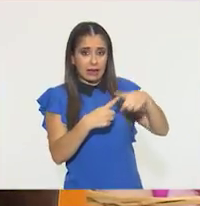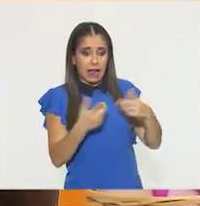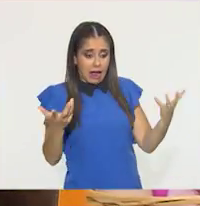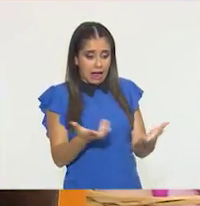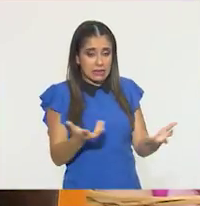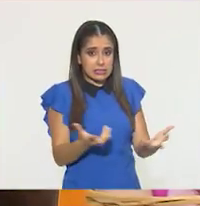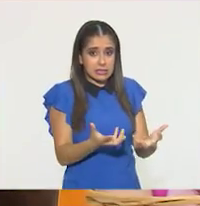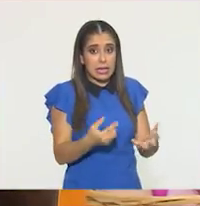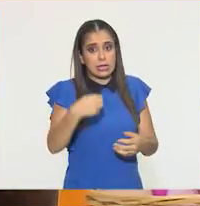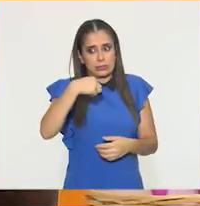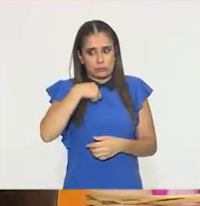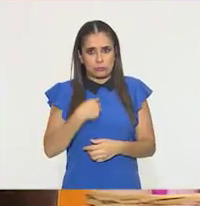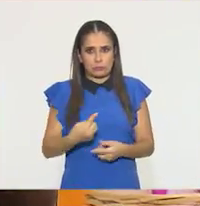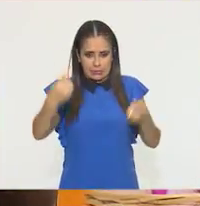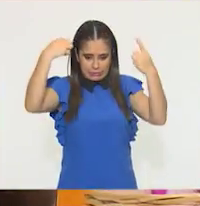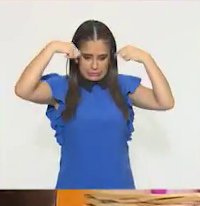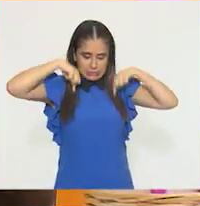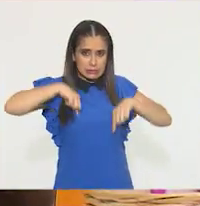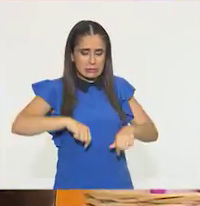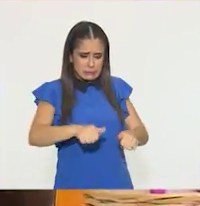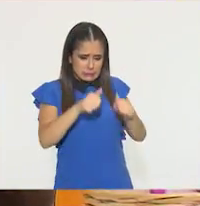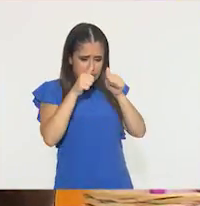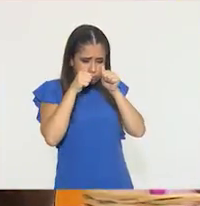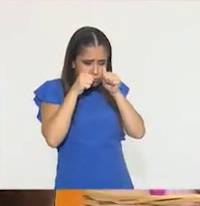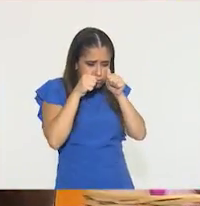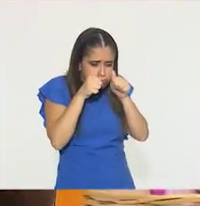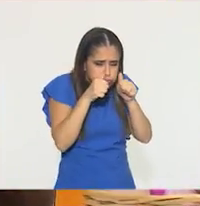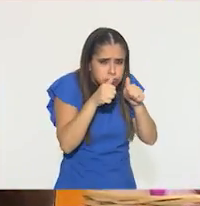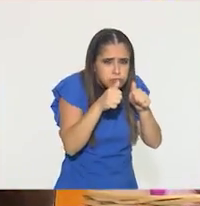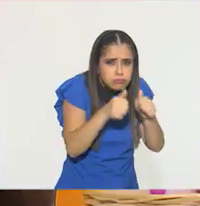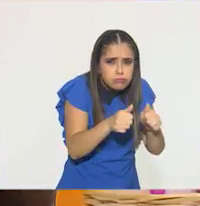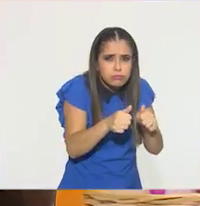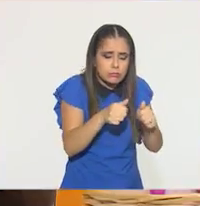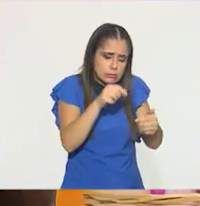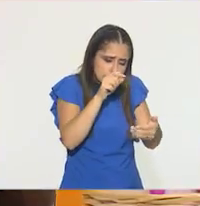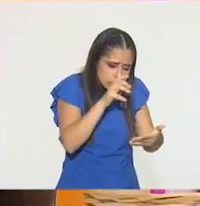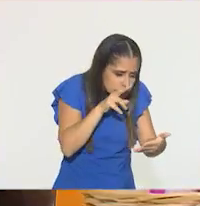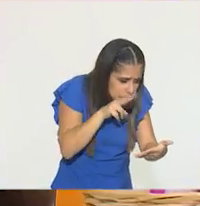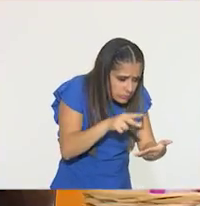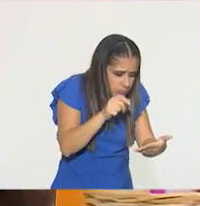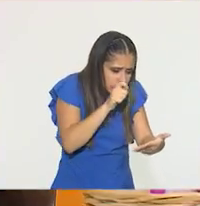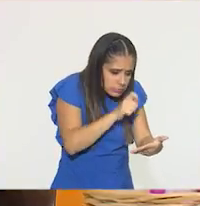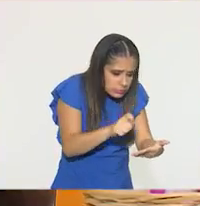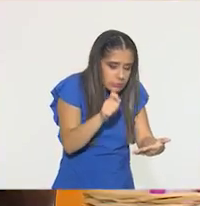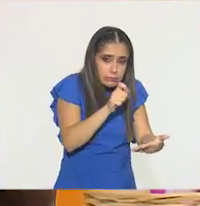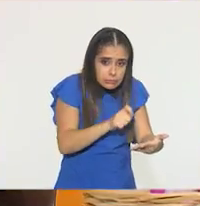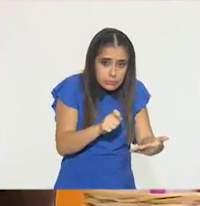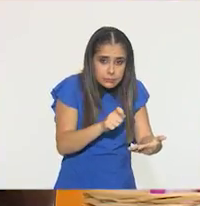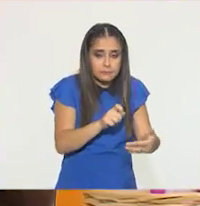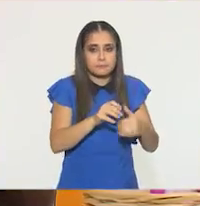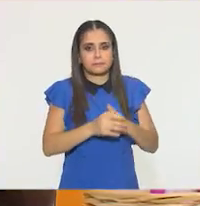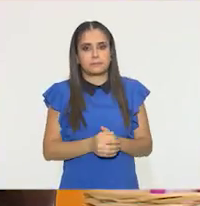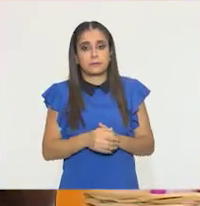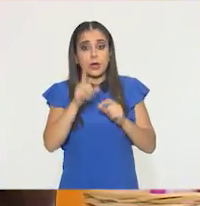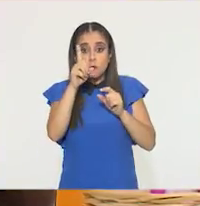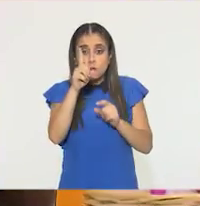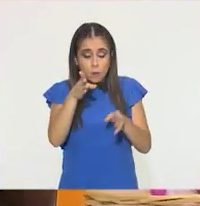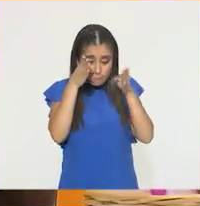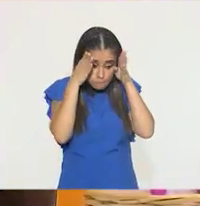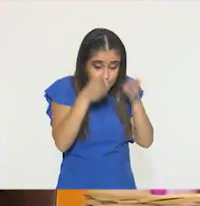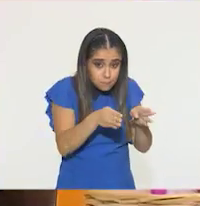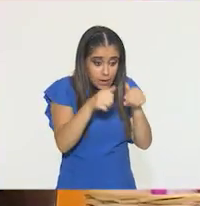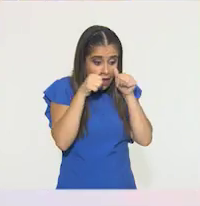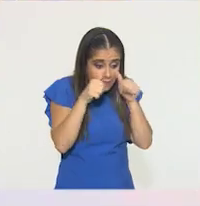toda nuestra energía y nuestra... Pues es que no puedo definir con el concepto, pero cuando estamos enfocados en una sola cosa.